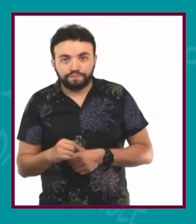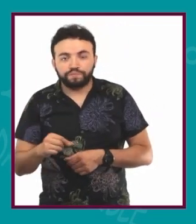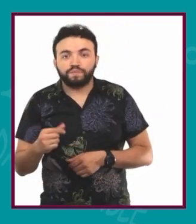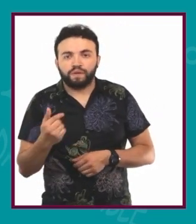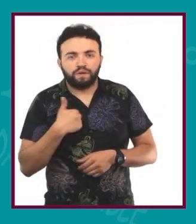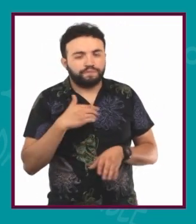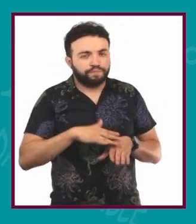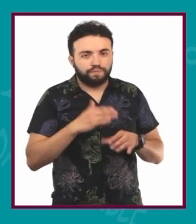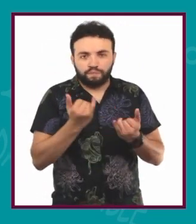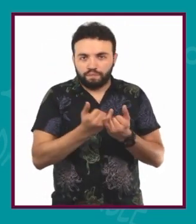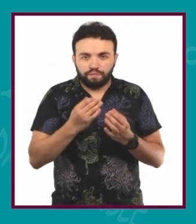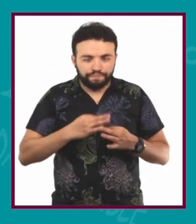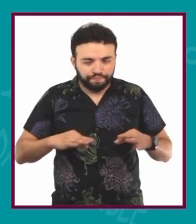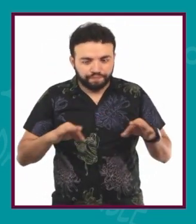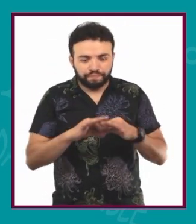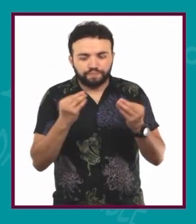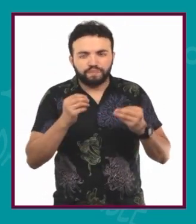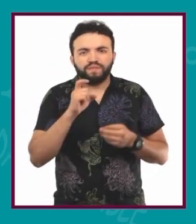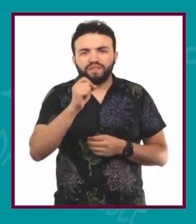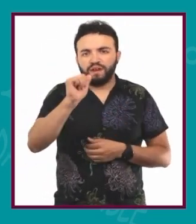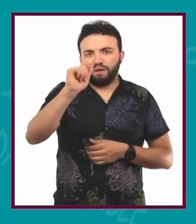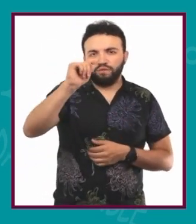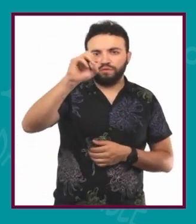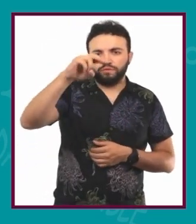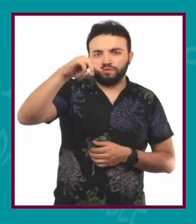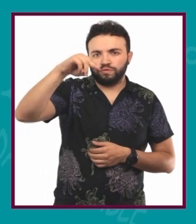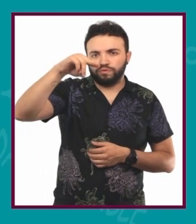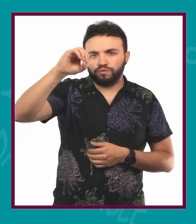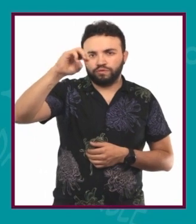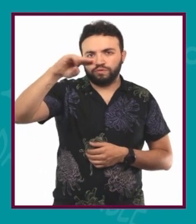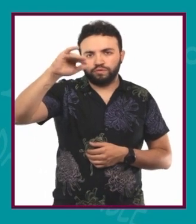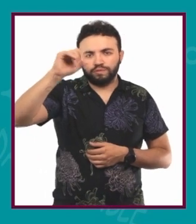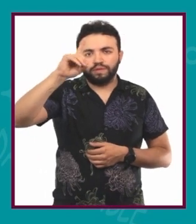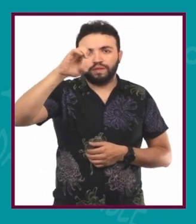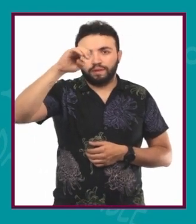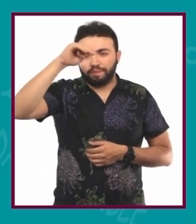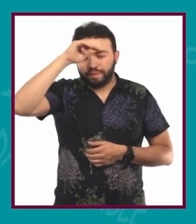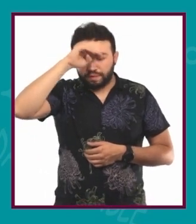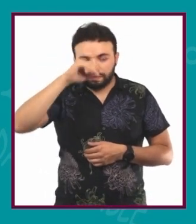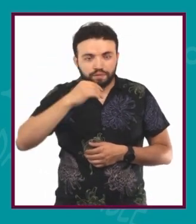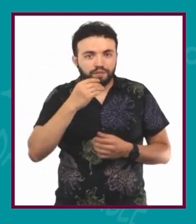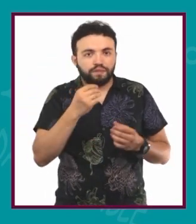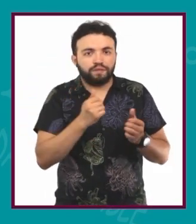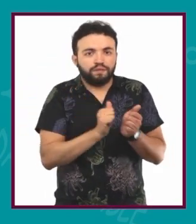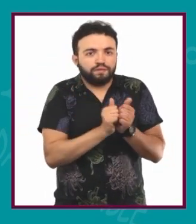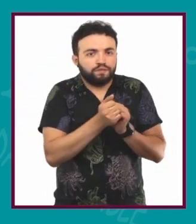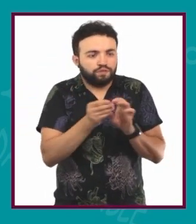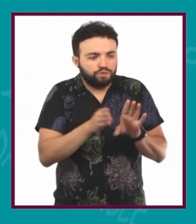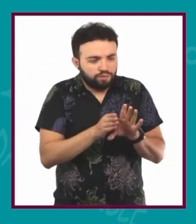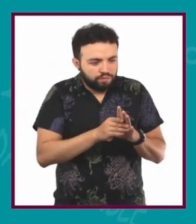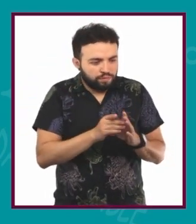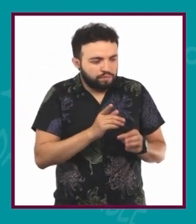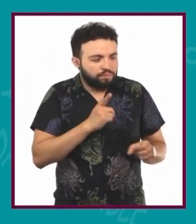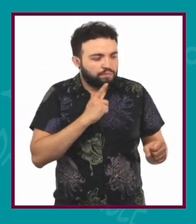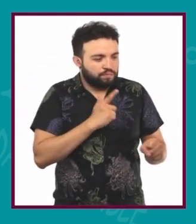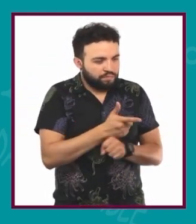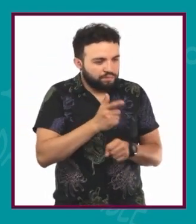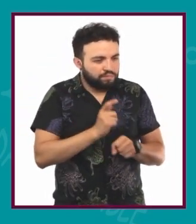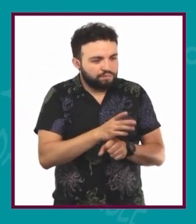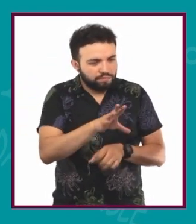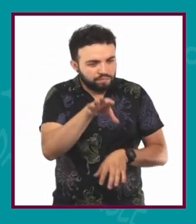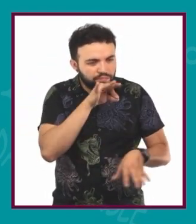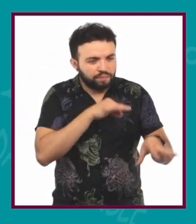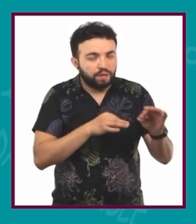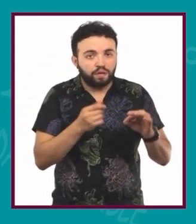es que la autonomía de pensamiento es justamente ir encontrando una sintonía entre lo que pienso, lo que digo y lo